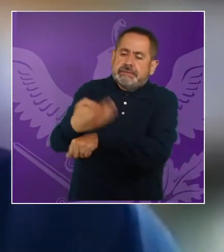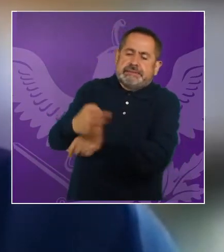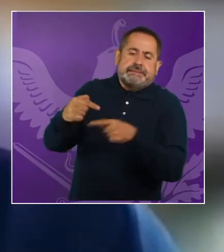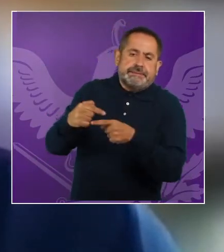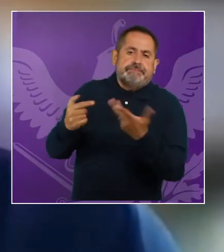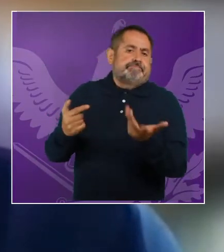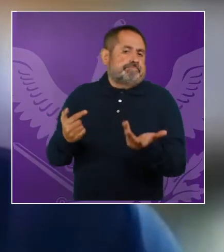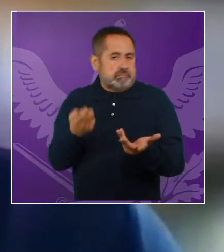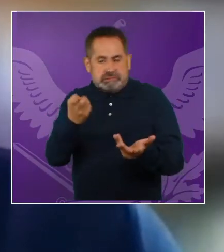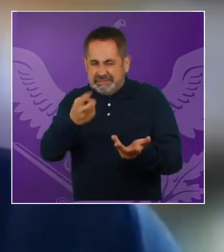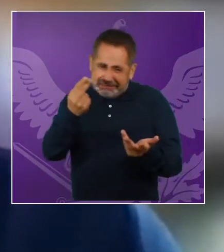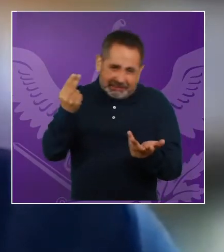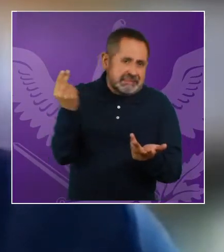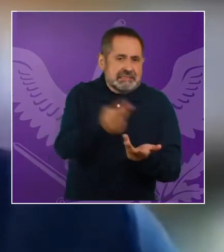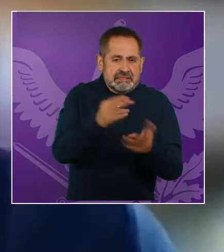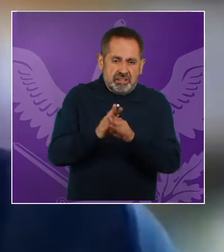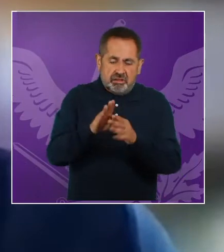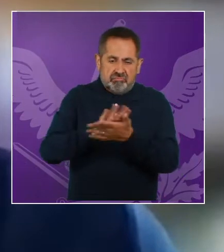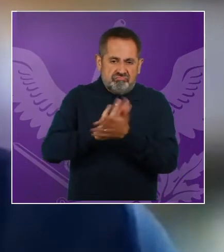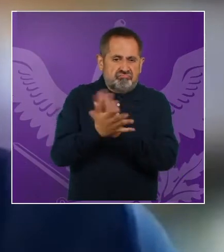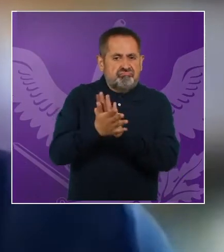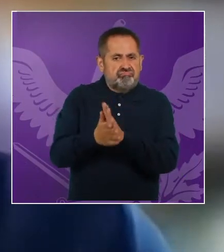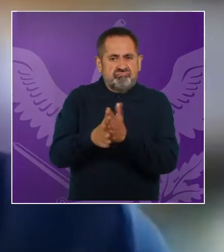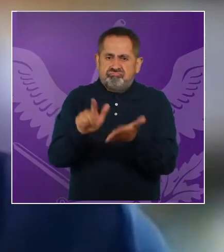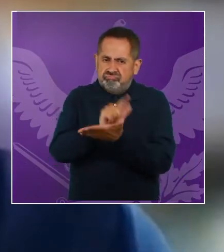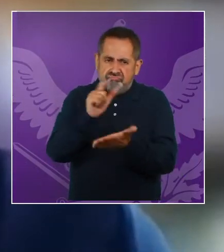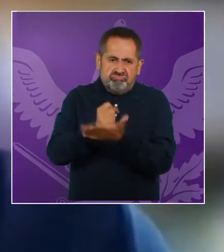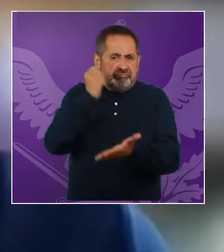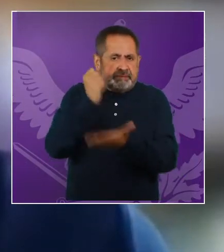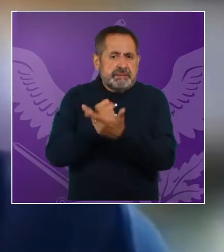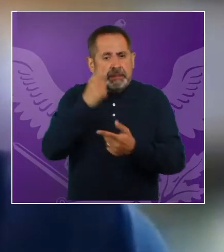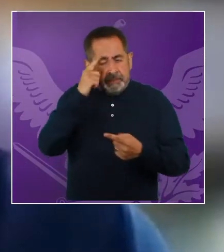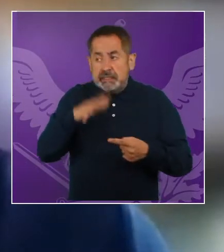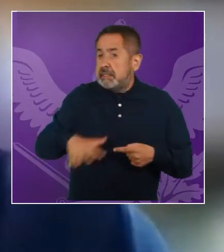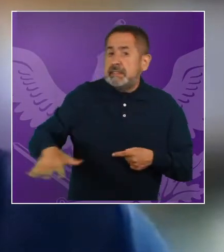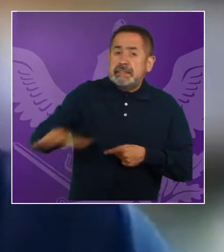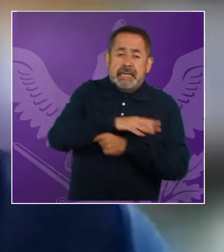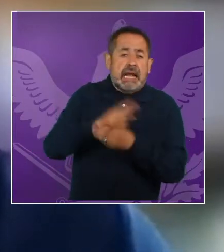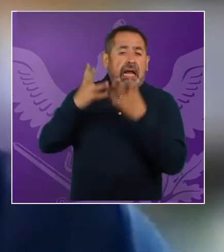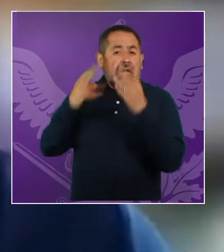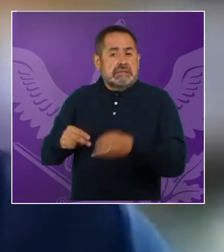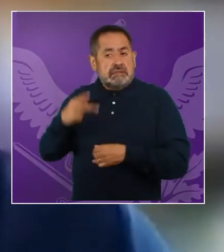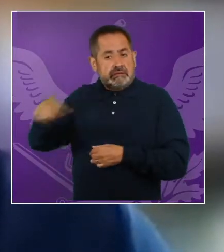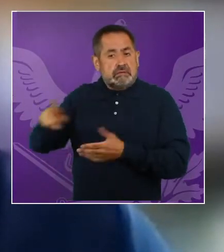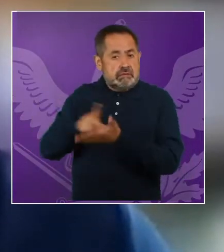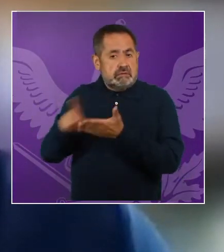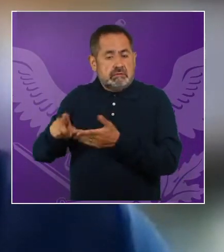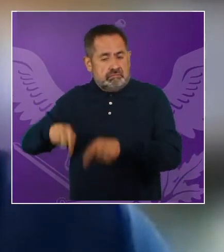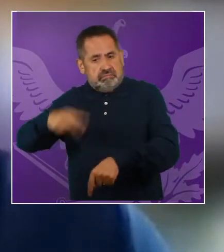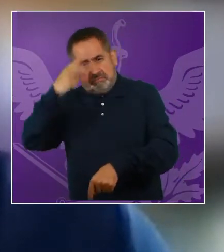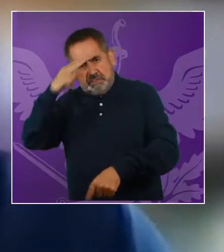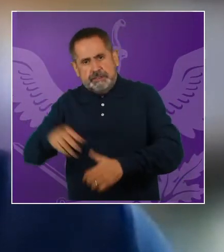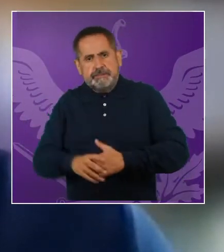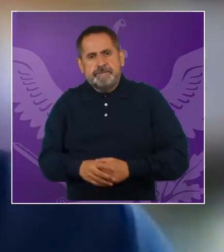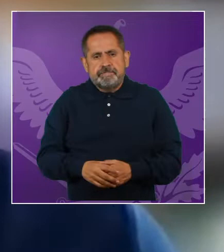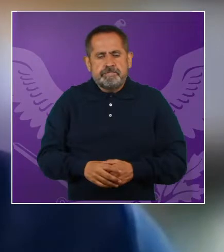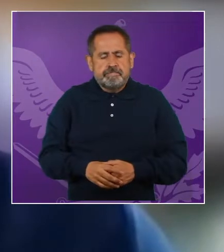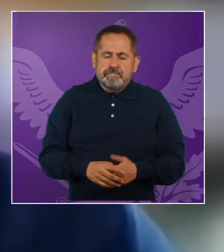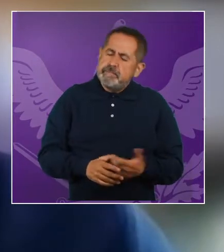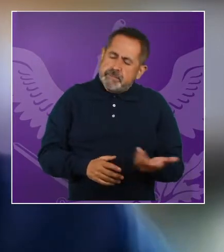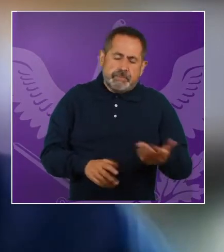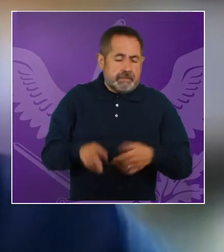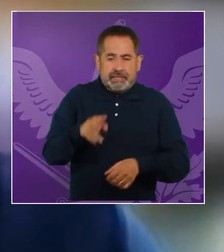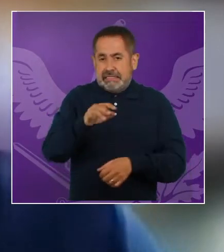y por eso es urgente, ¿no? La cobertura de este derecho para miles de trabajadoras del hogar en, en